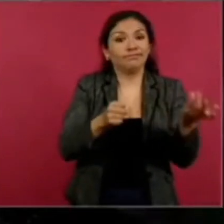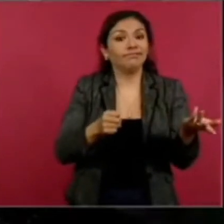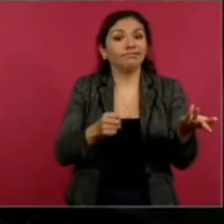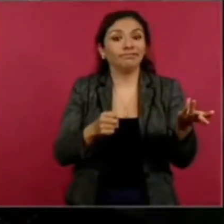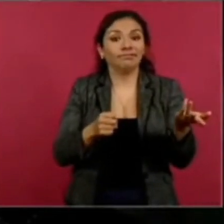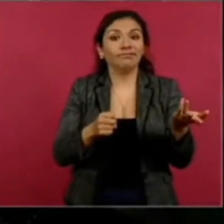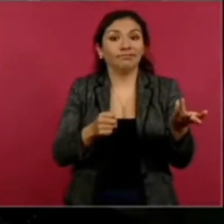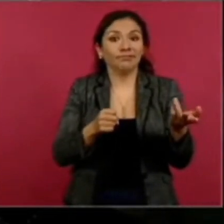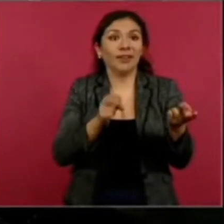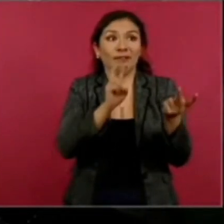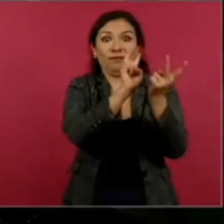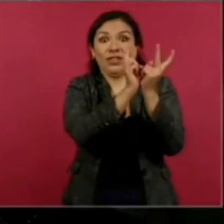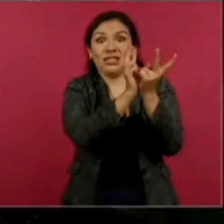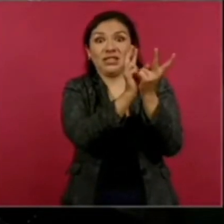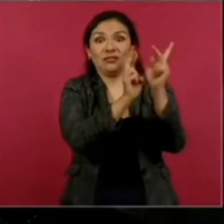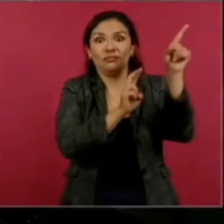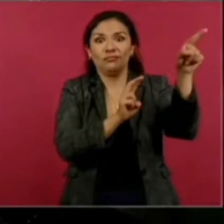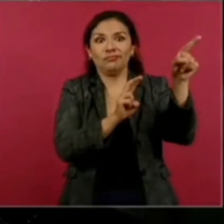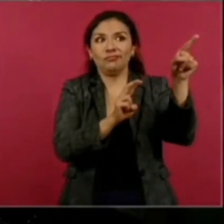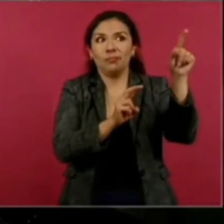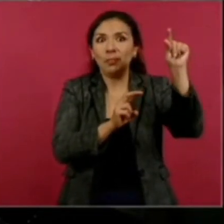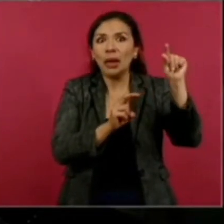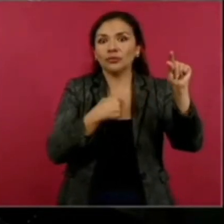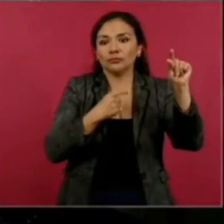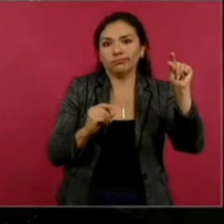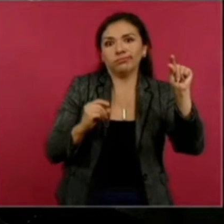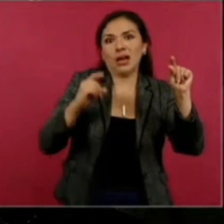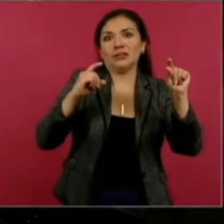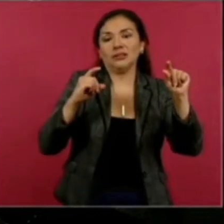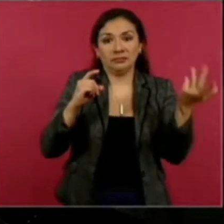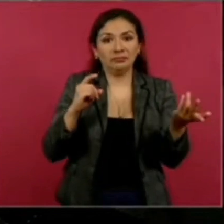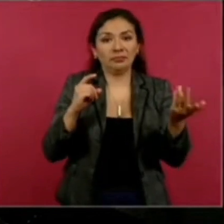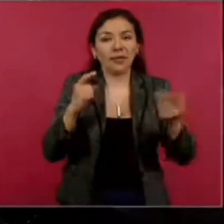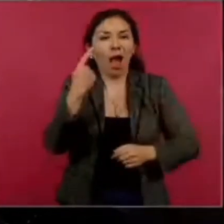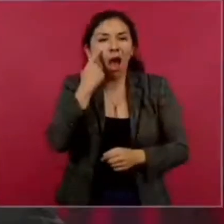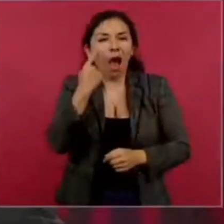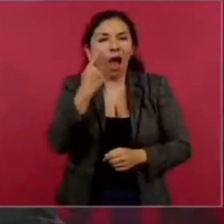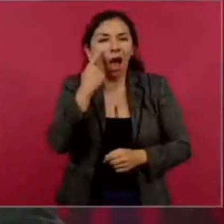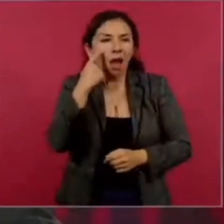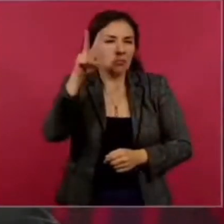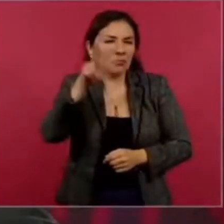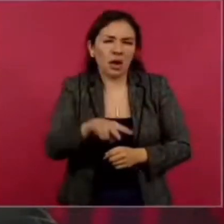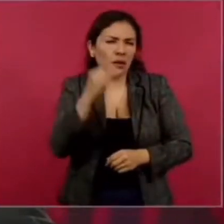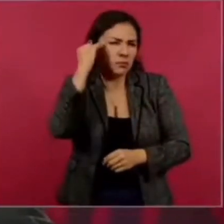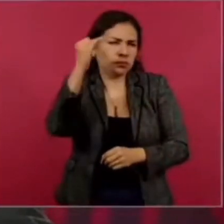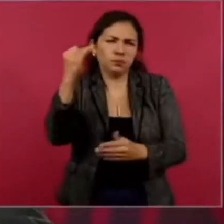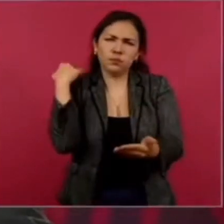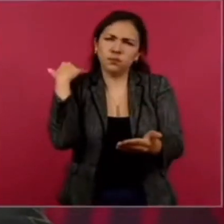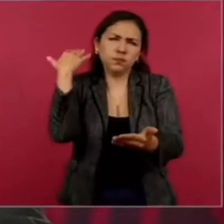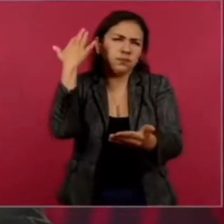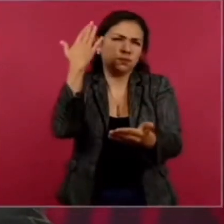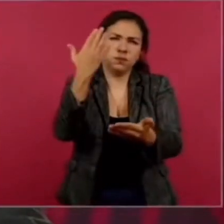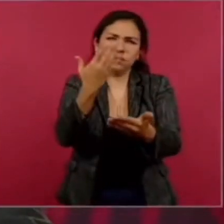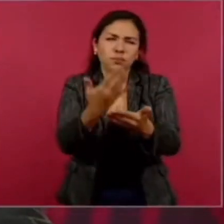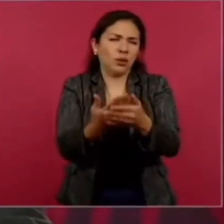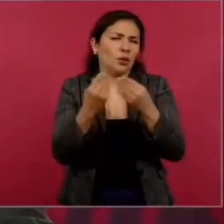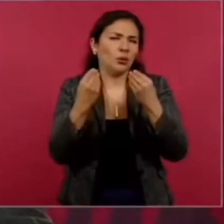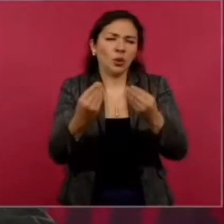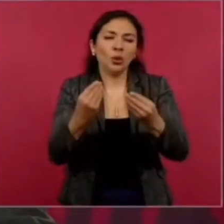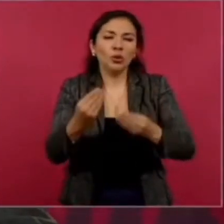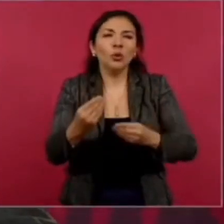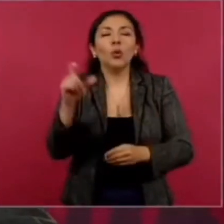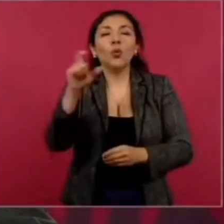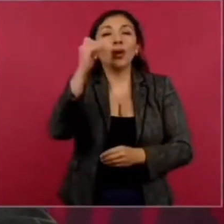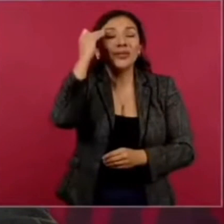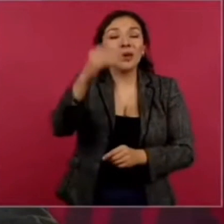nuestros vecinos. Por lo general, durante mucho tiempo, en el